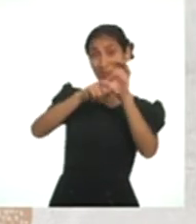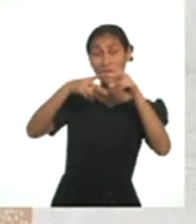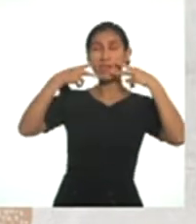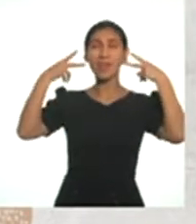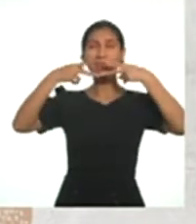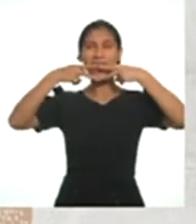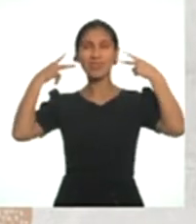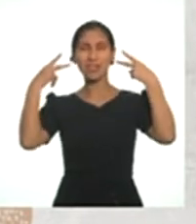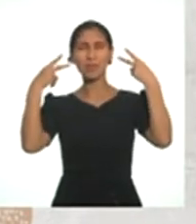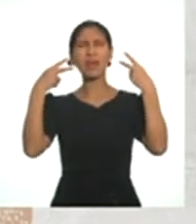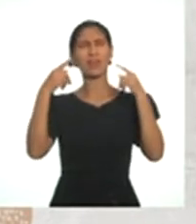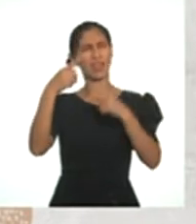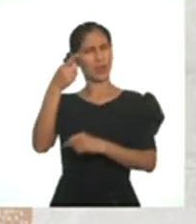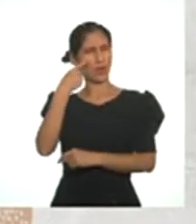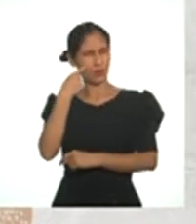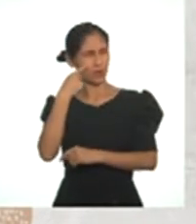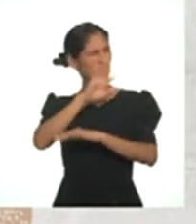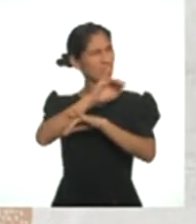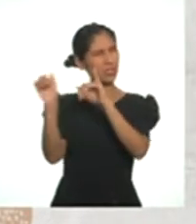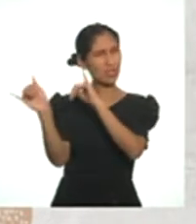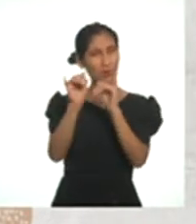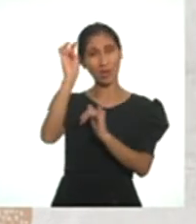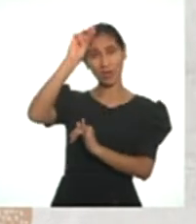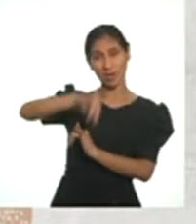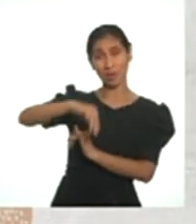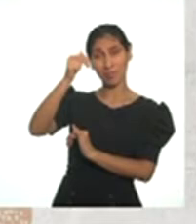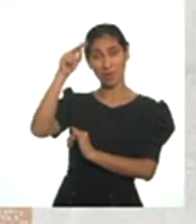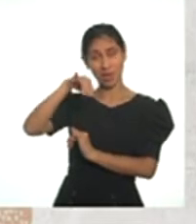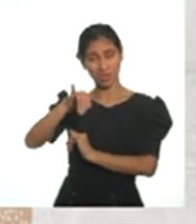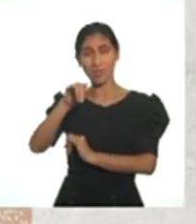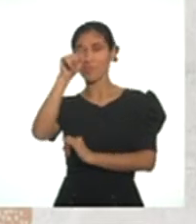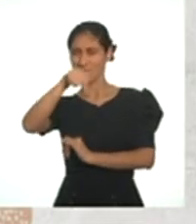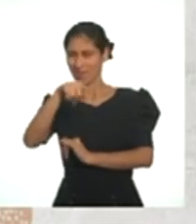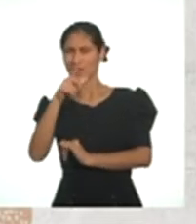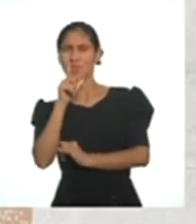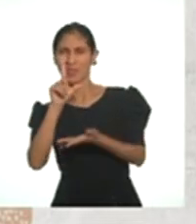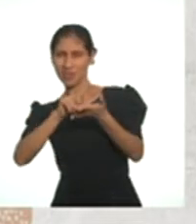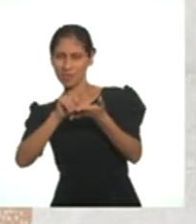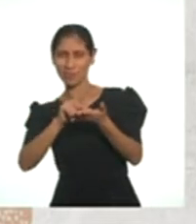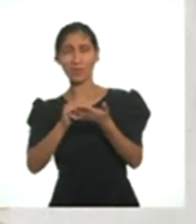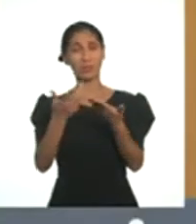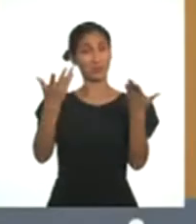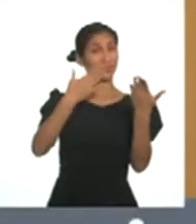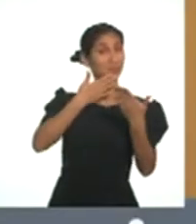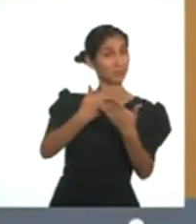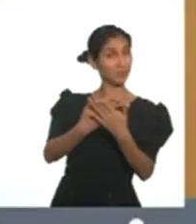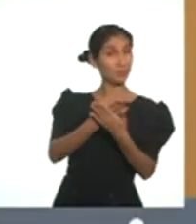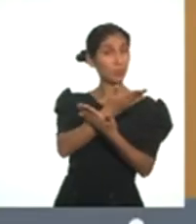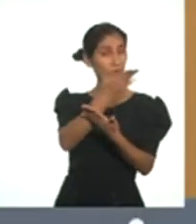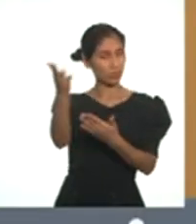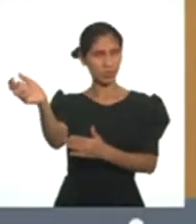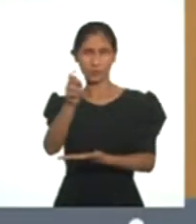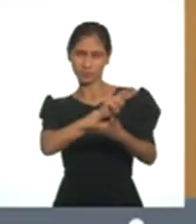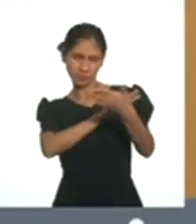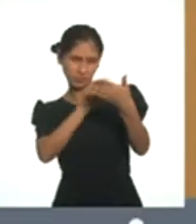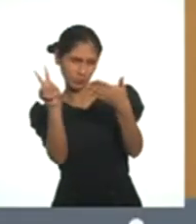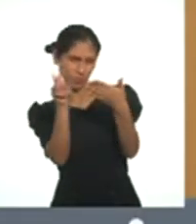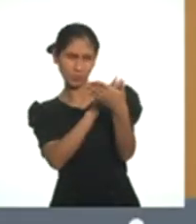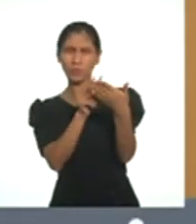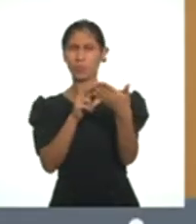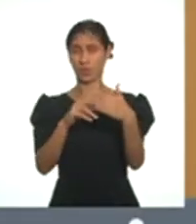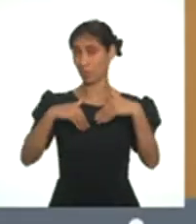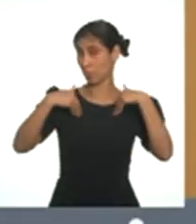conocida en el mundo como el maní del Inca, por su enorme importancia durante el imperio. Gracias. Con lo que han leído,